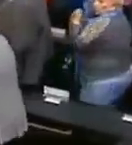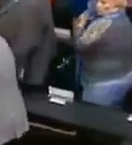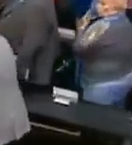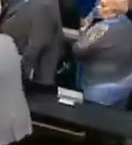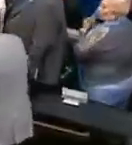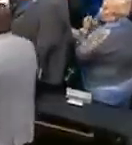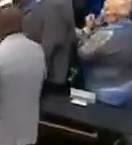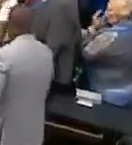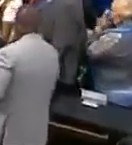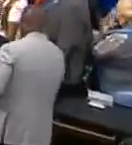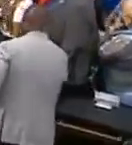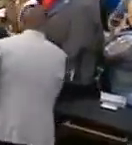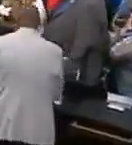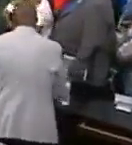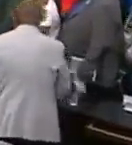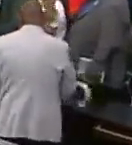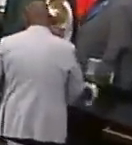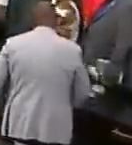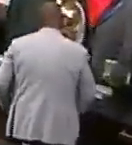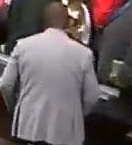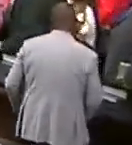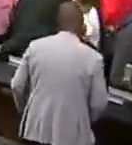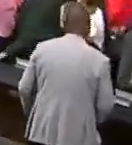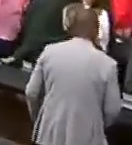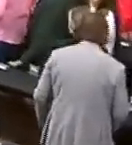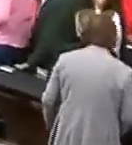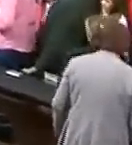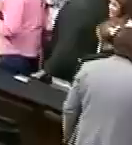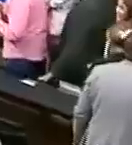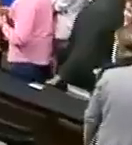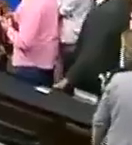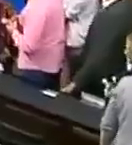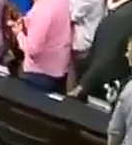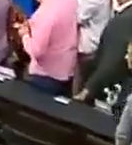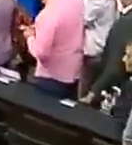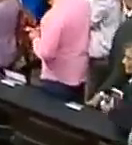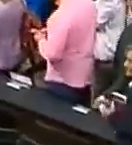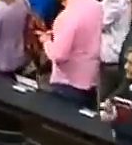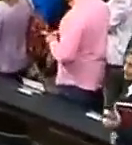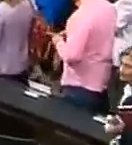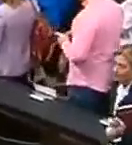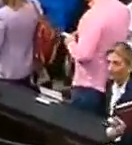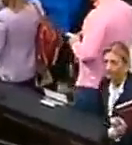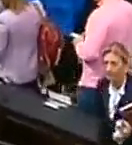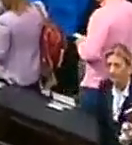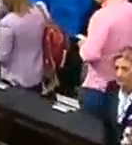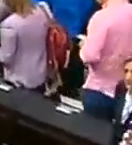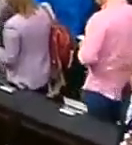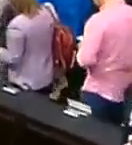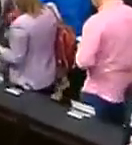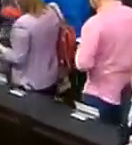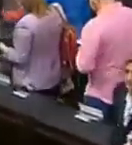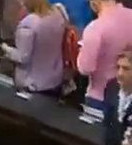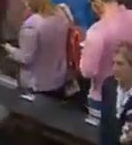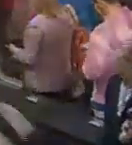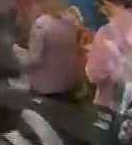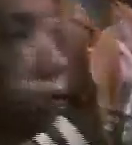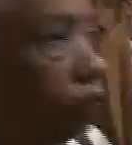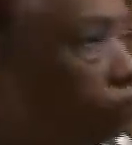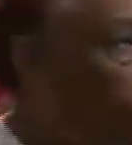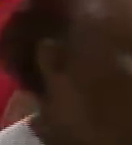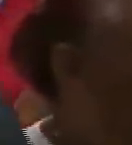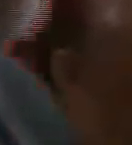aprobado por unanimidad. De esta manera despedimos este espacio retornando el pase a nuestros